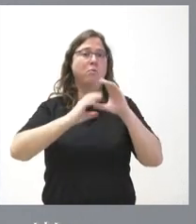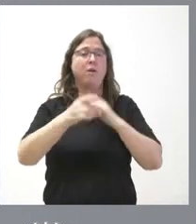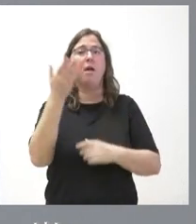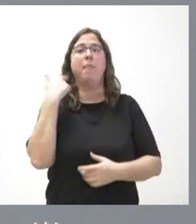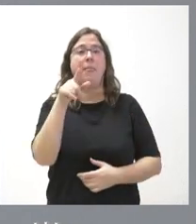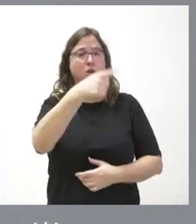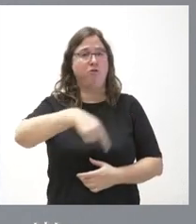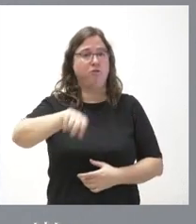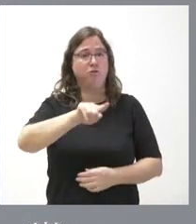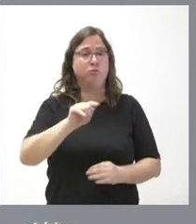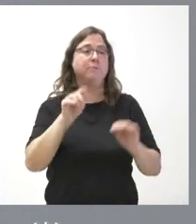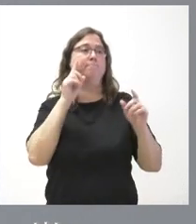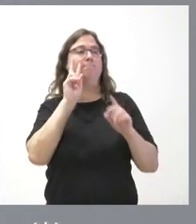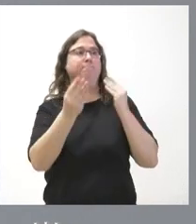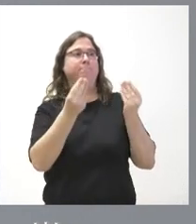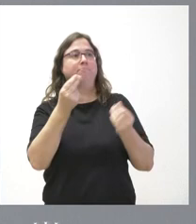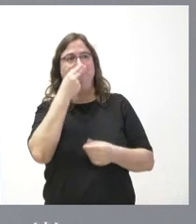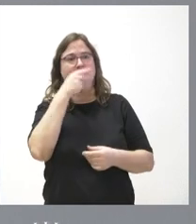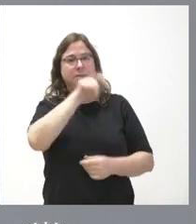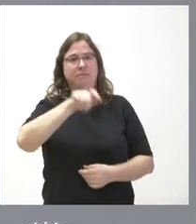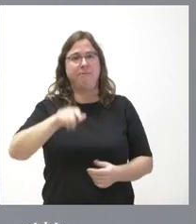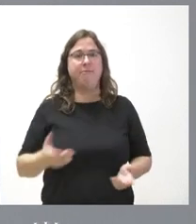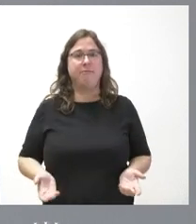que son los que aprecian lo que interesa a la gente